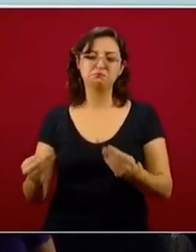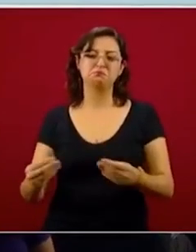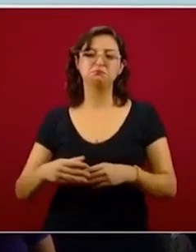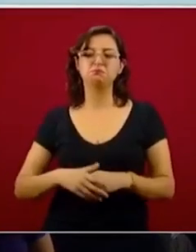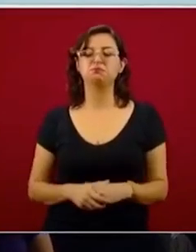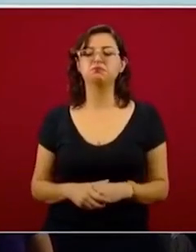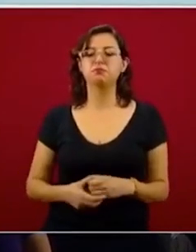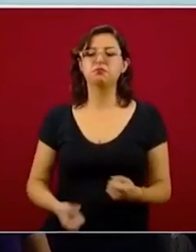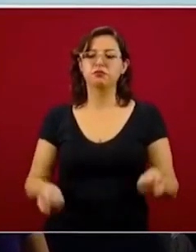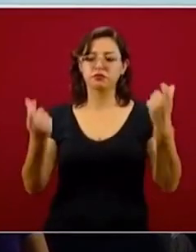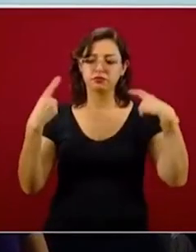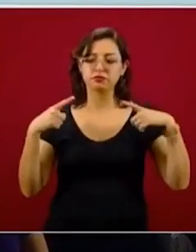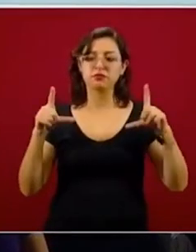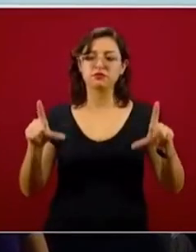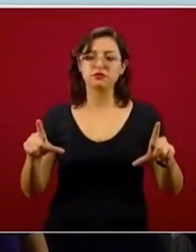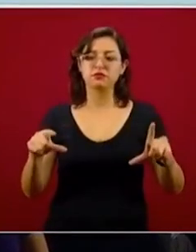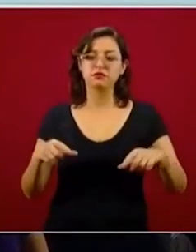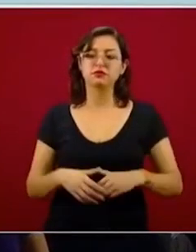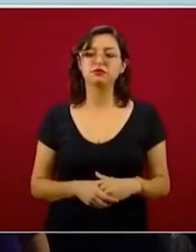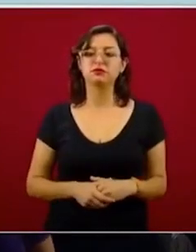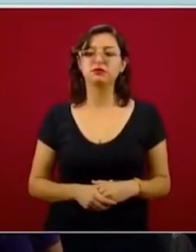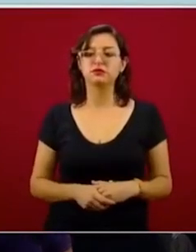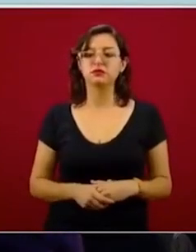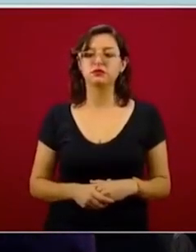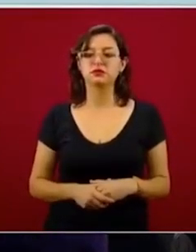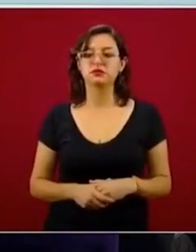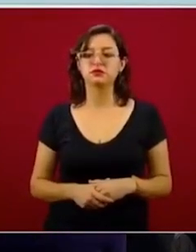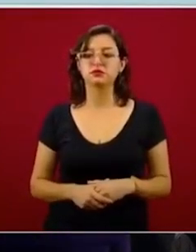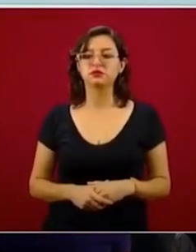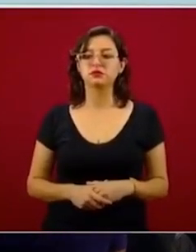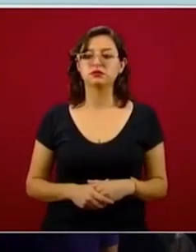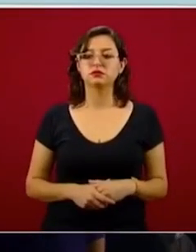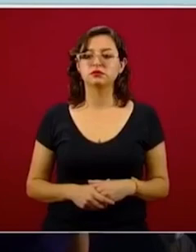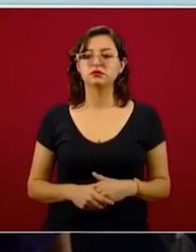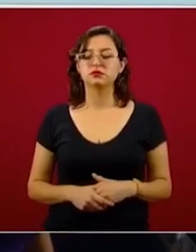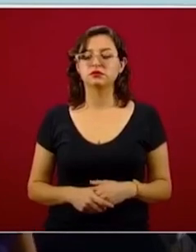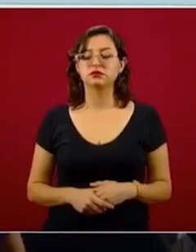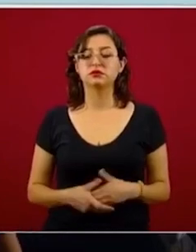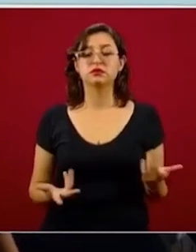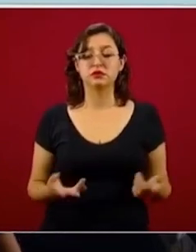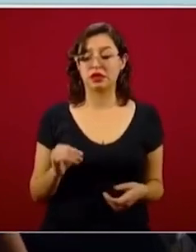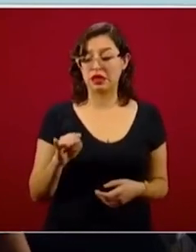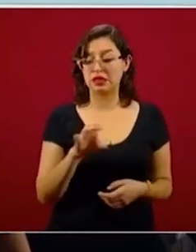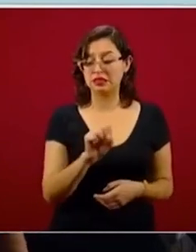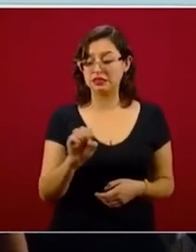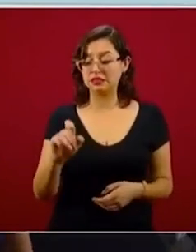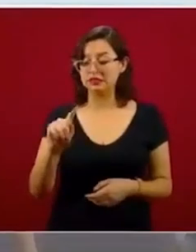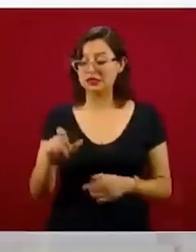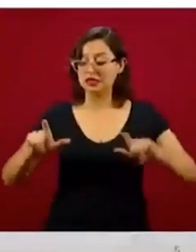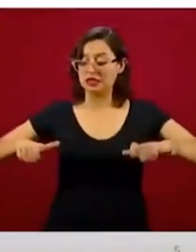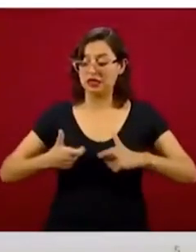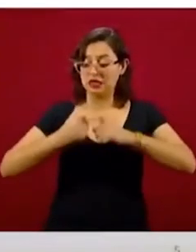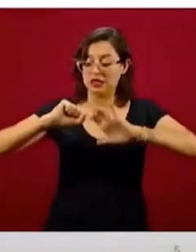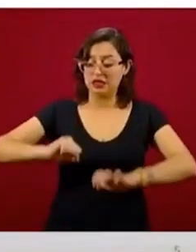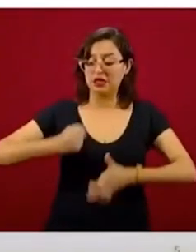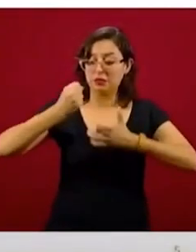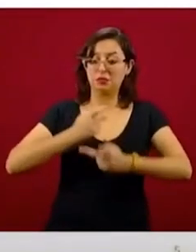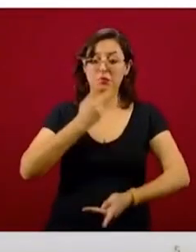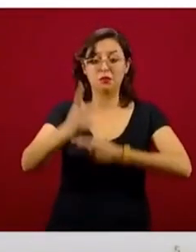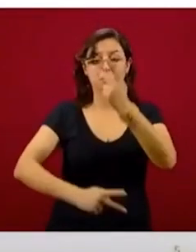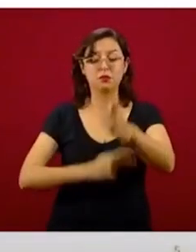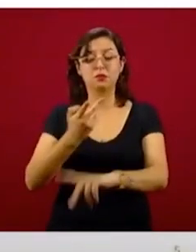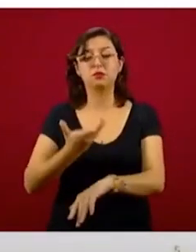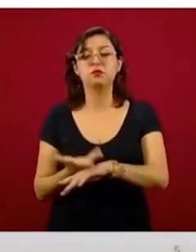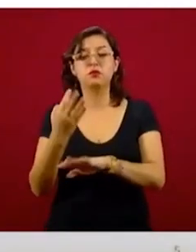¿Por qué es importante el fondo de préstamos personales del Issste? ¿Por qué es relevante lo que aquí estamos administrando y el papel que estamos jugando para los